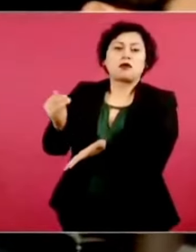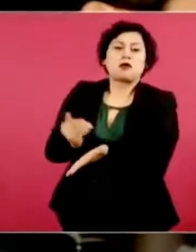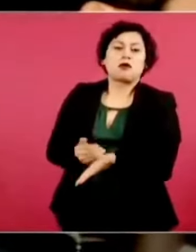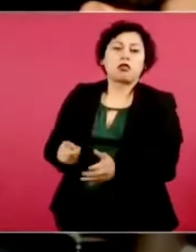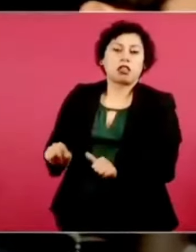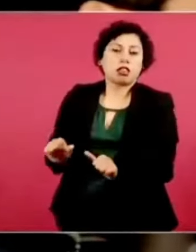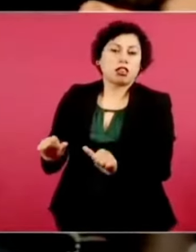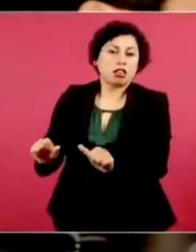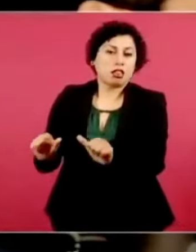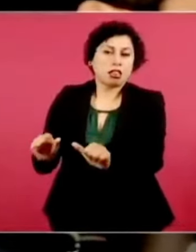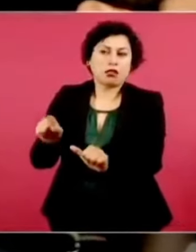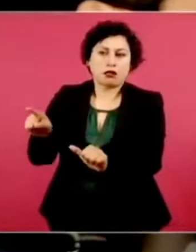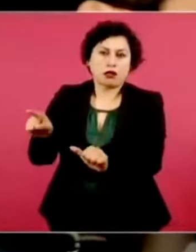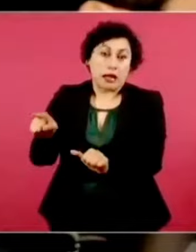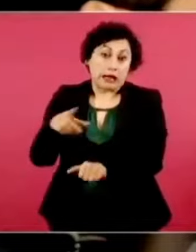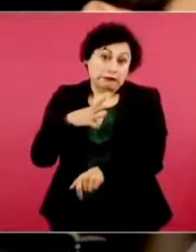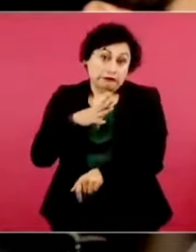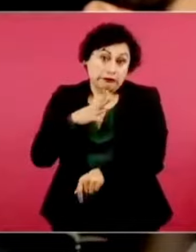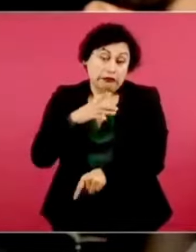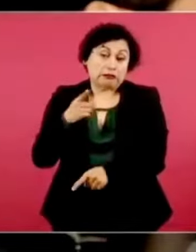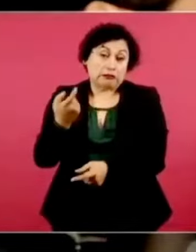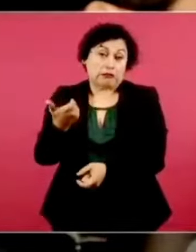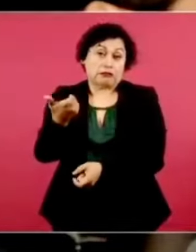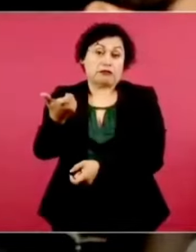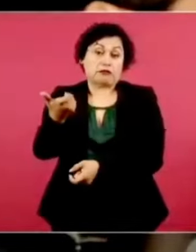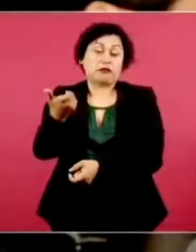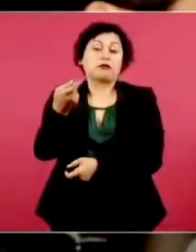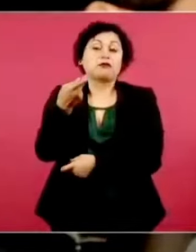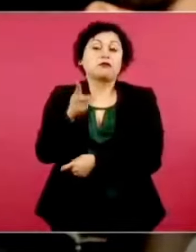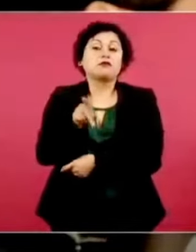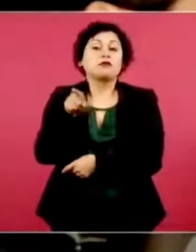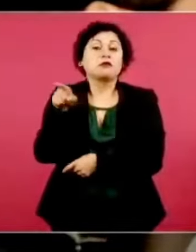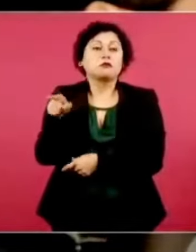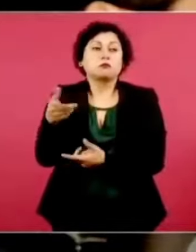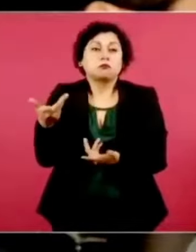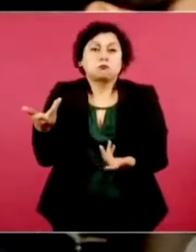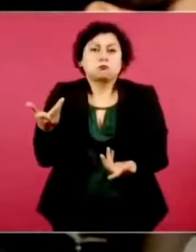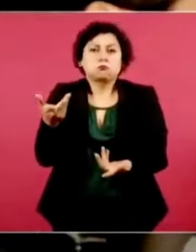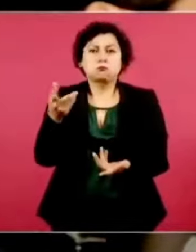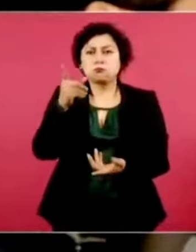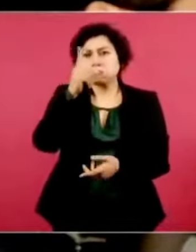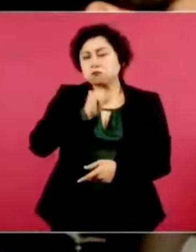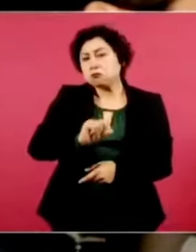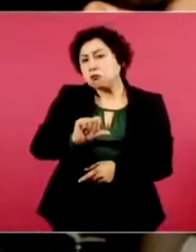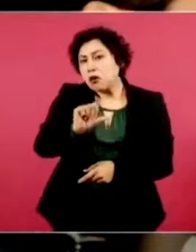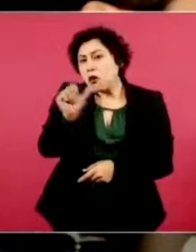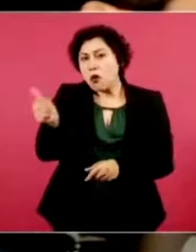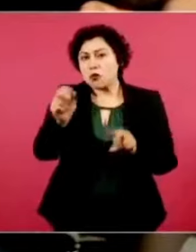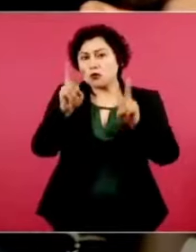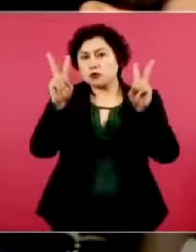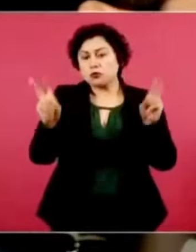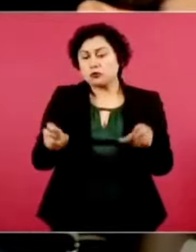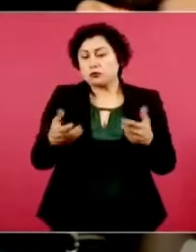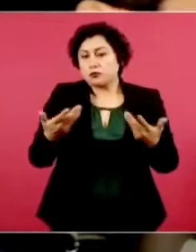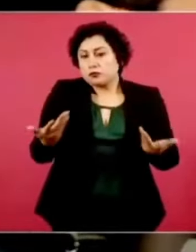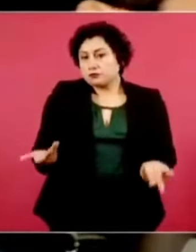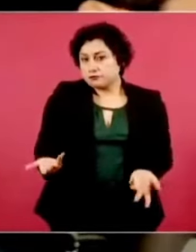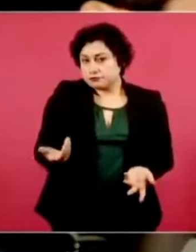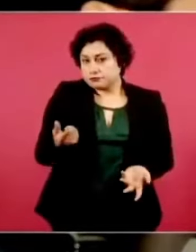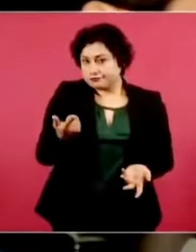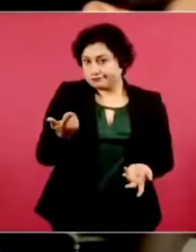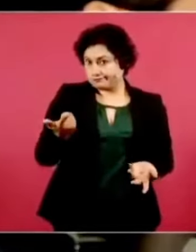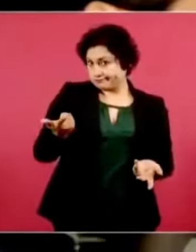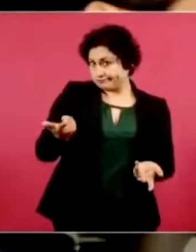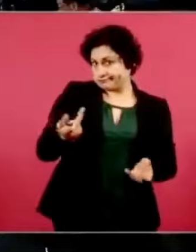y no se devolvieron por falta o por incumplimiento, por decirlo de alguna manera, y la situación está ahí,